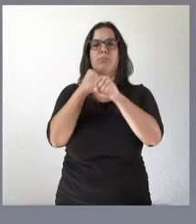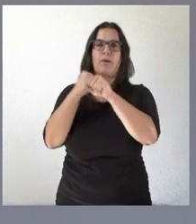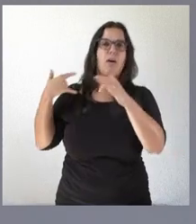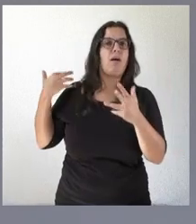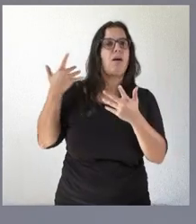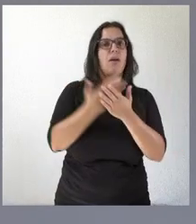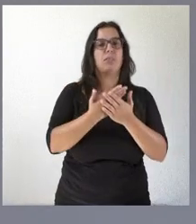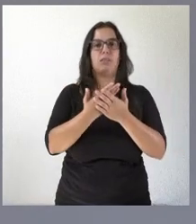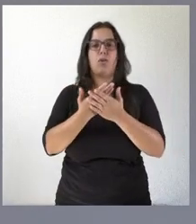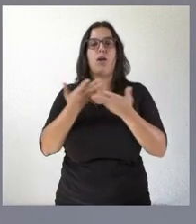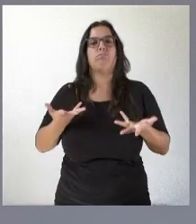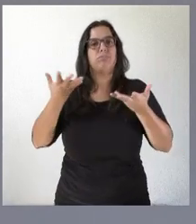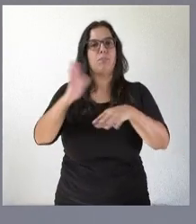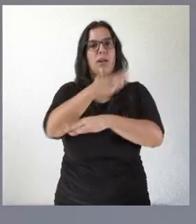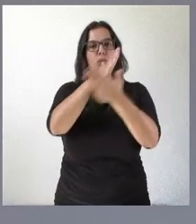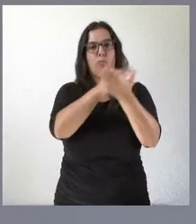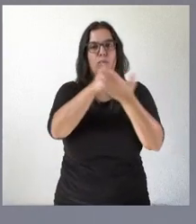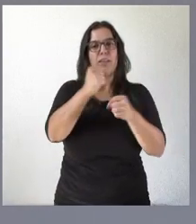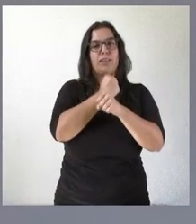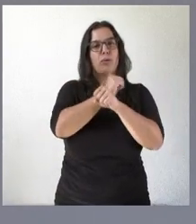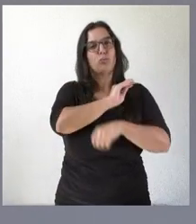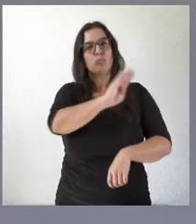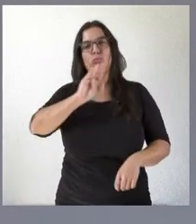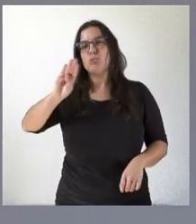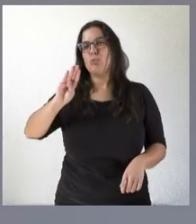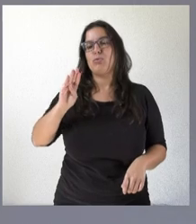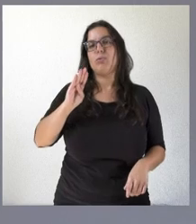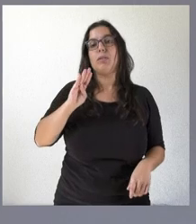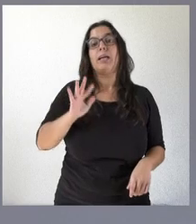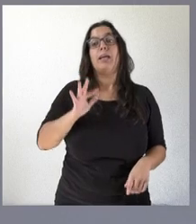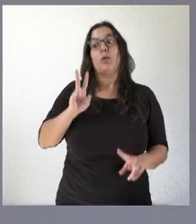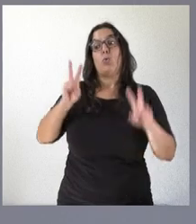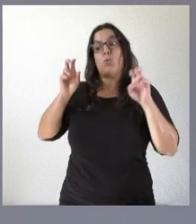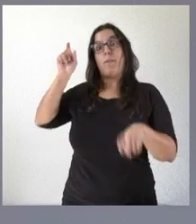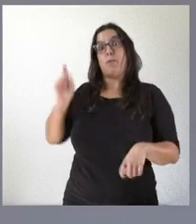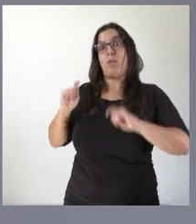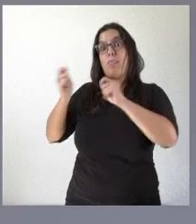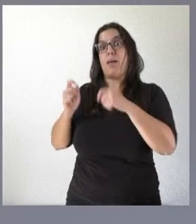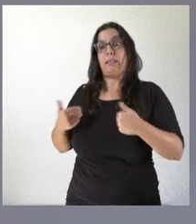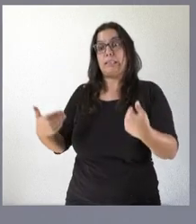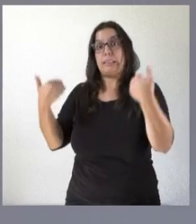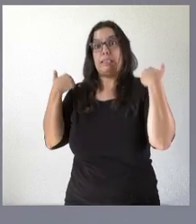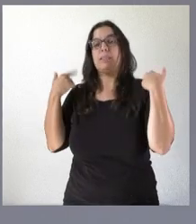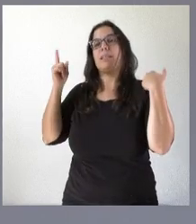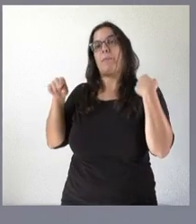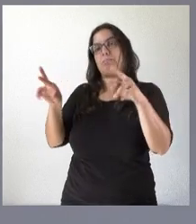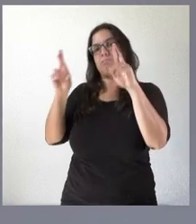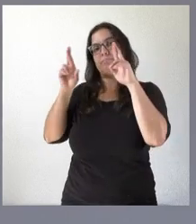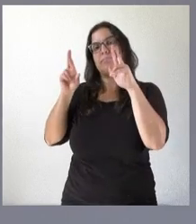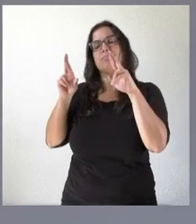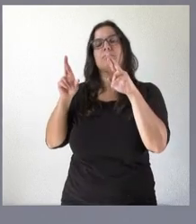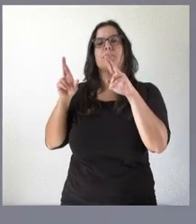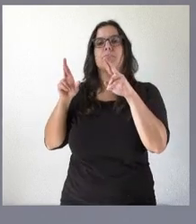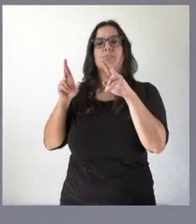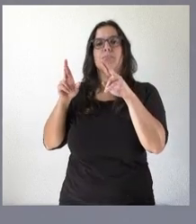periodo a la comunidad autónoma, a la tarea desarrollada. Y a la persona que asume la nueva responsabilidad, le deseamos también el máximo